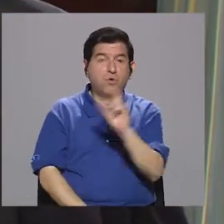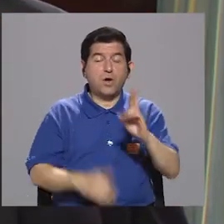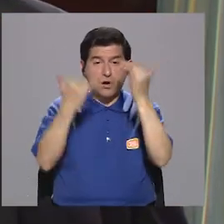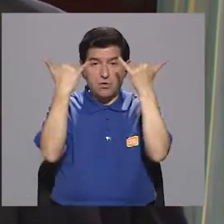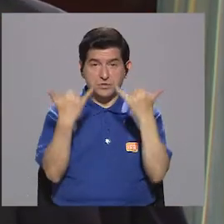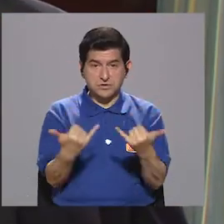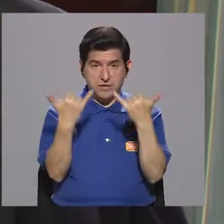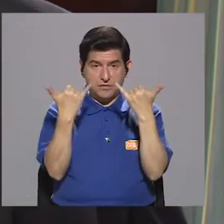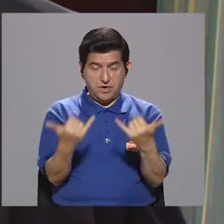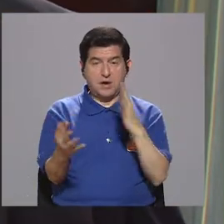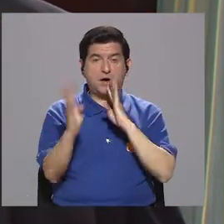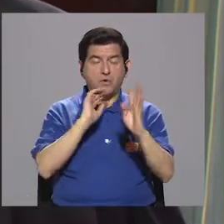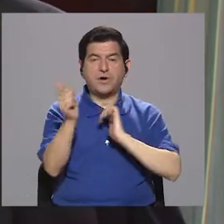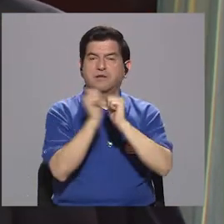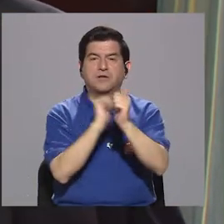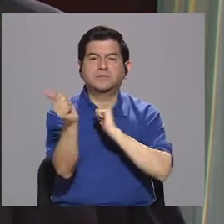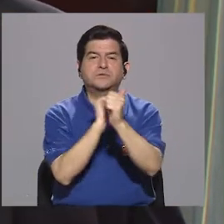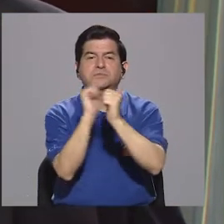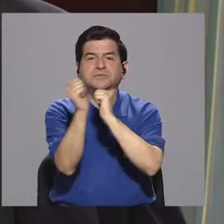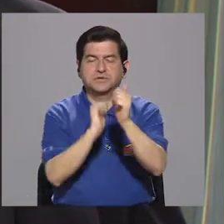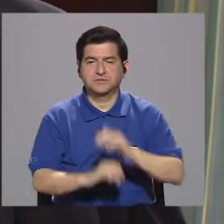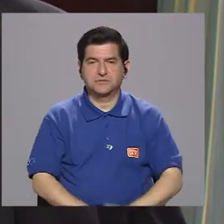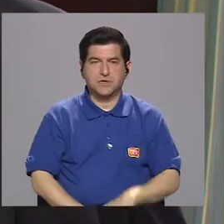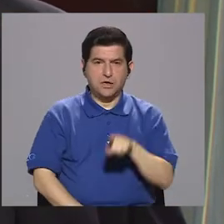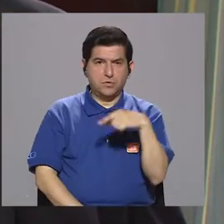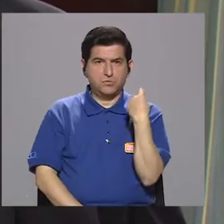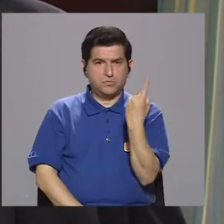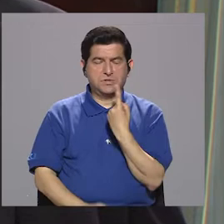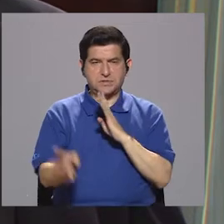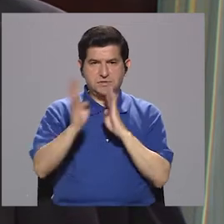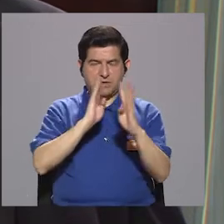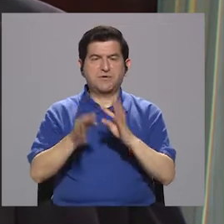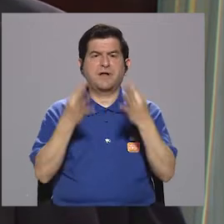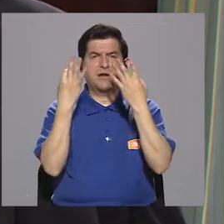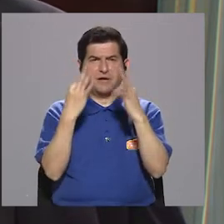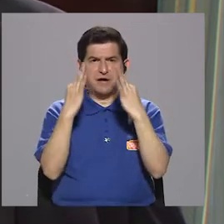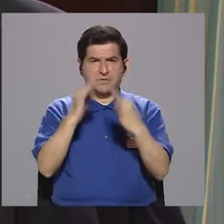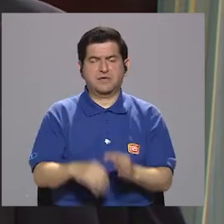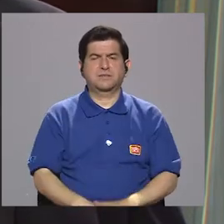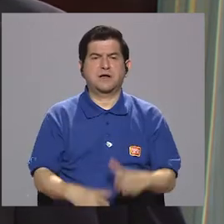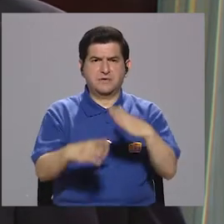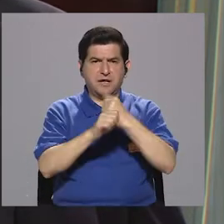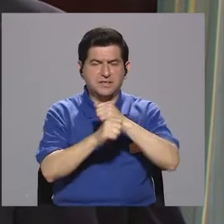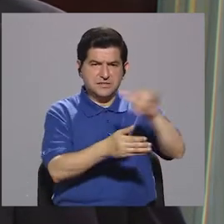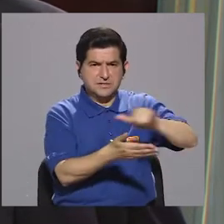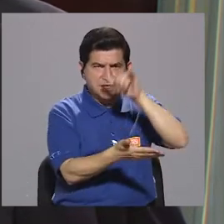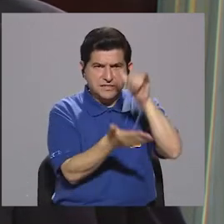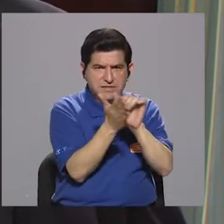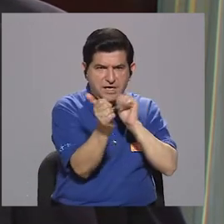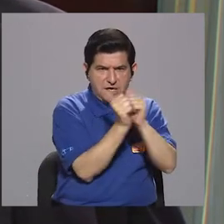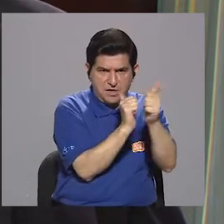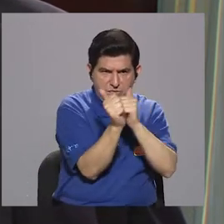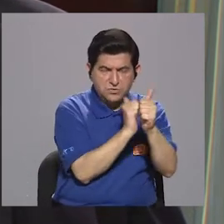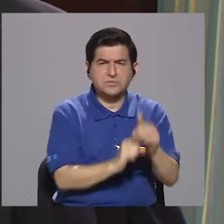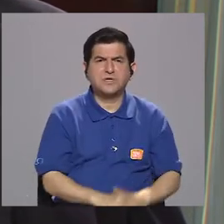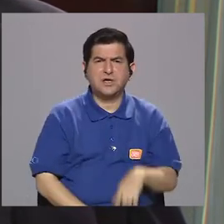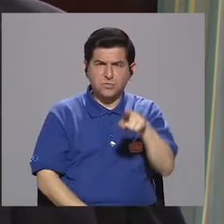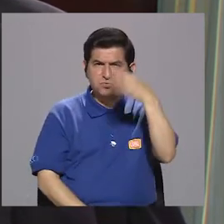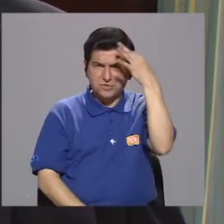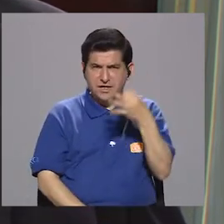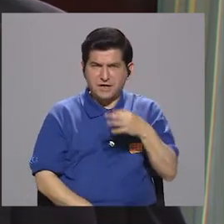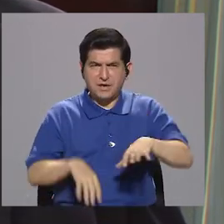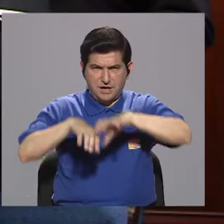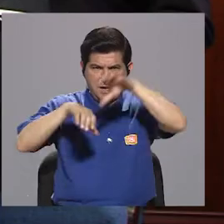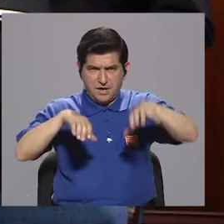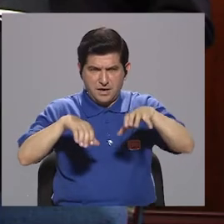actual la gente habla mucho de la competitividad. Y usted siempre ha hablado que usted ha tratado de convertir un San José competitivo. ¿Es San José un